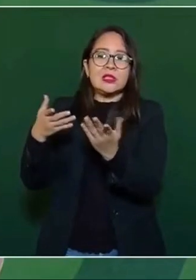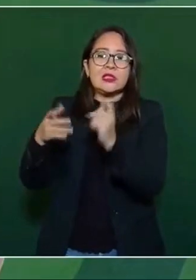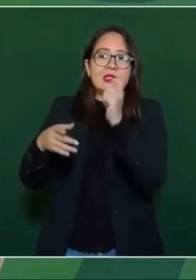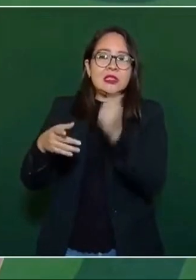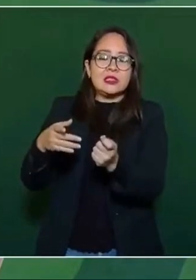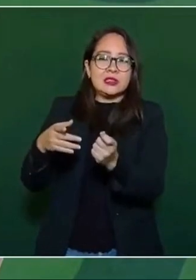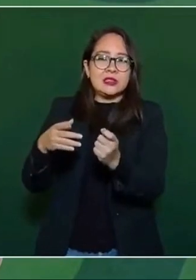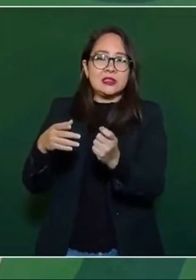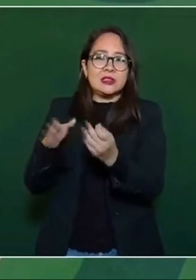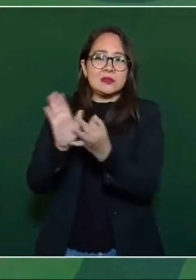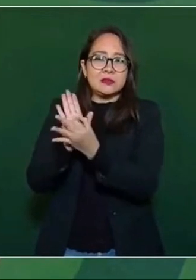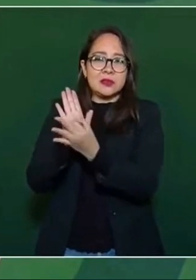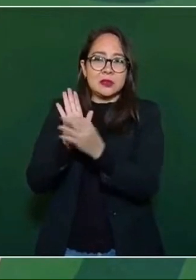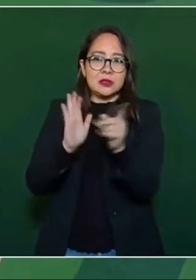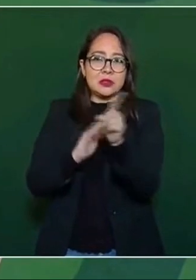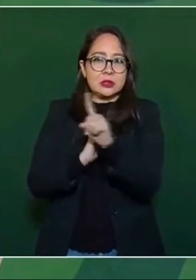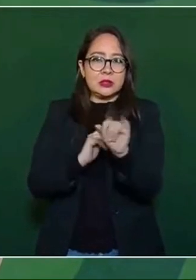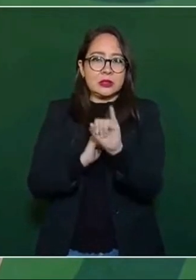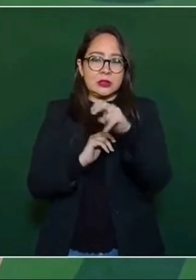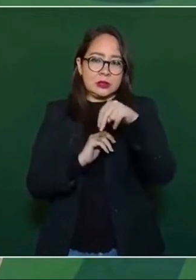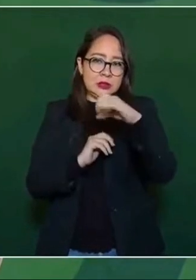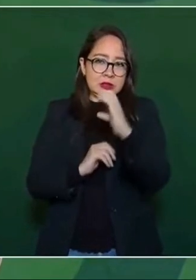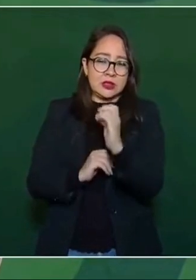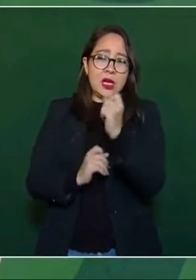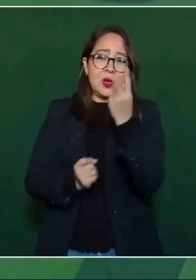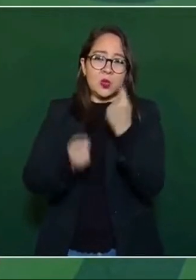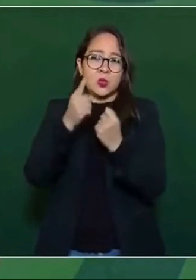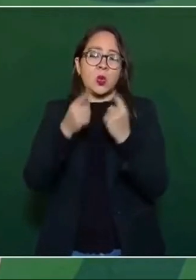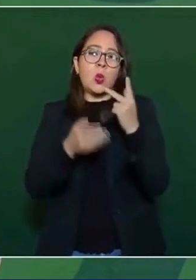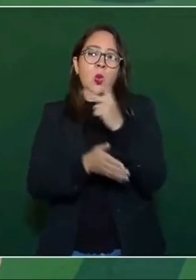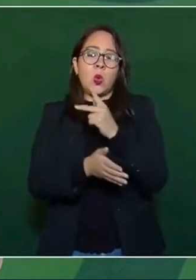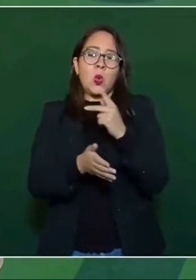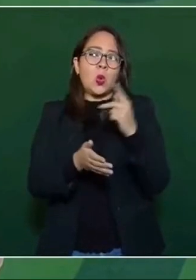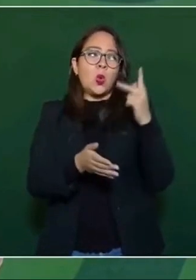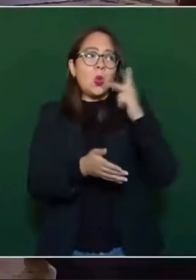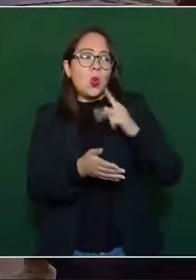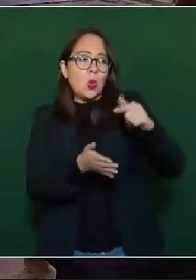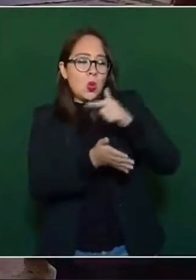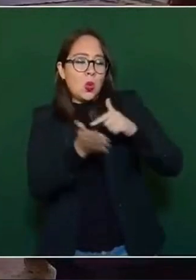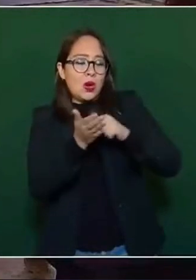zonas más apartadas, pobres de Veracruz, en la sierra.